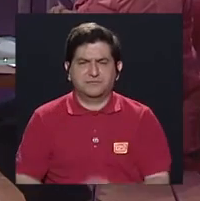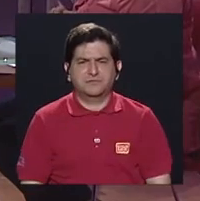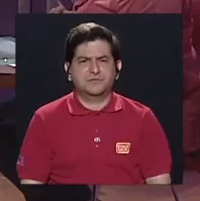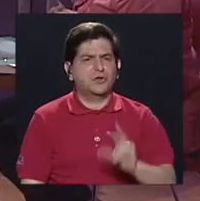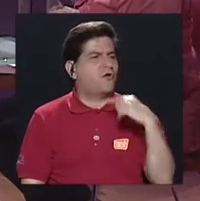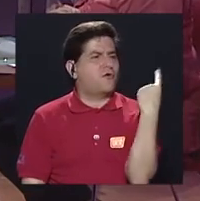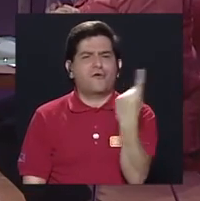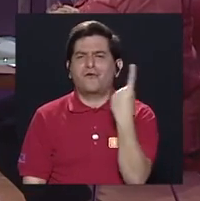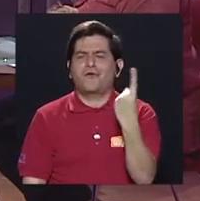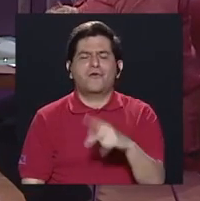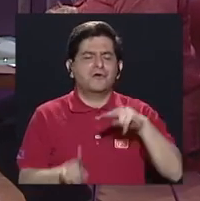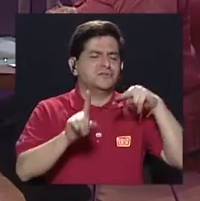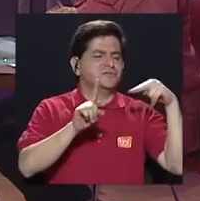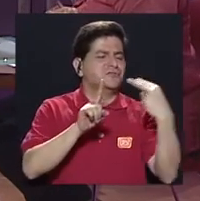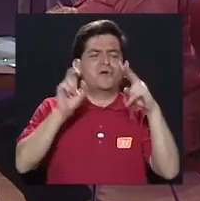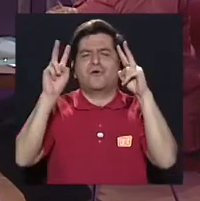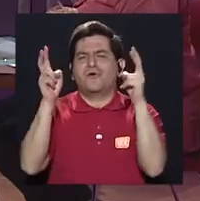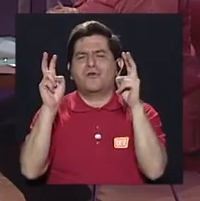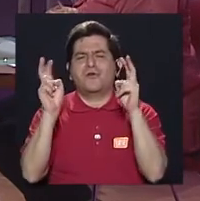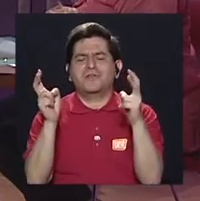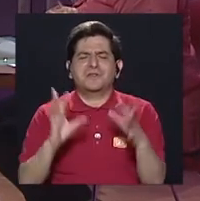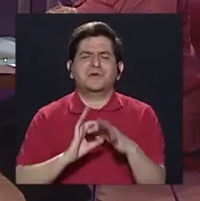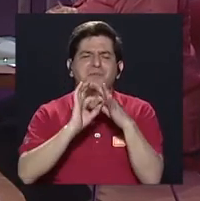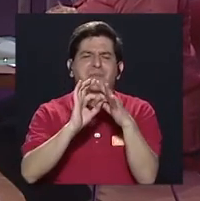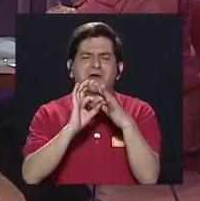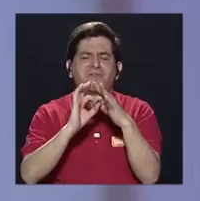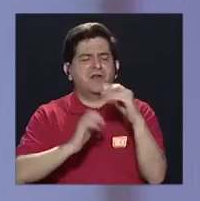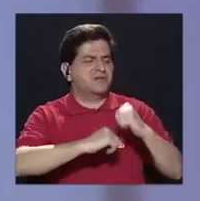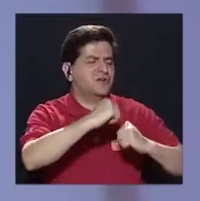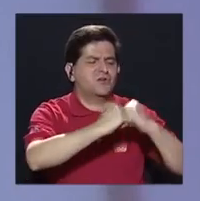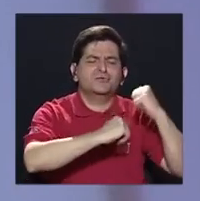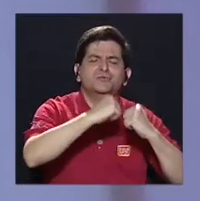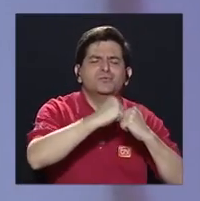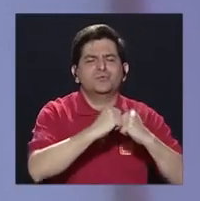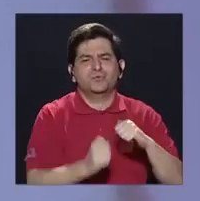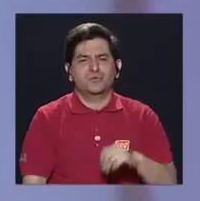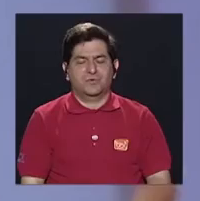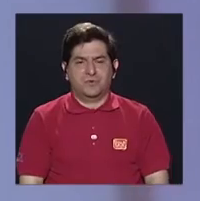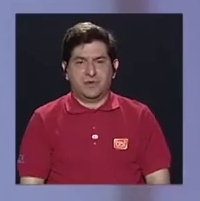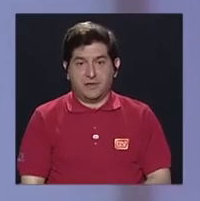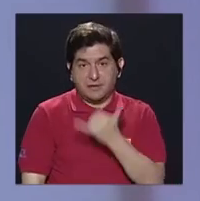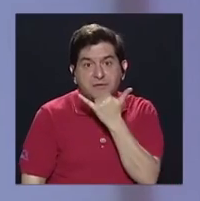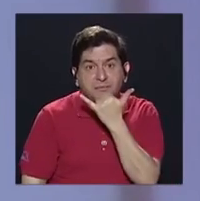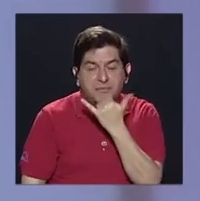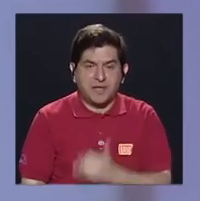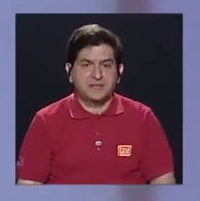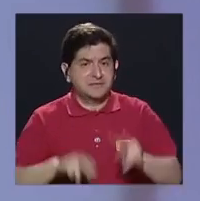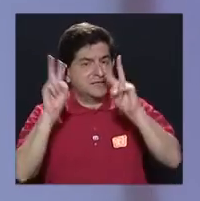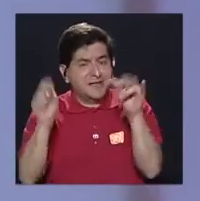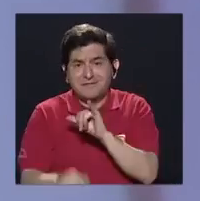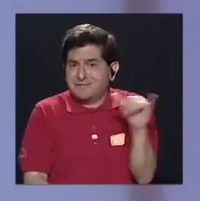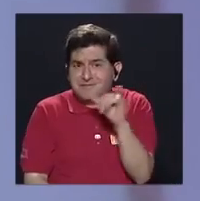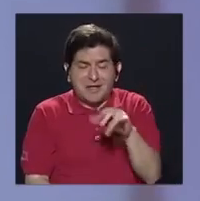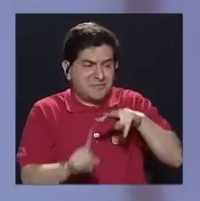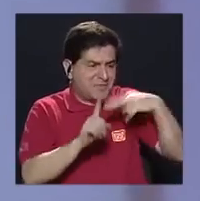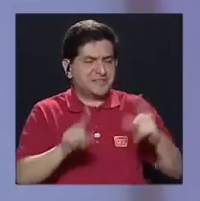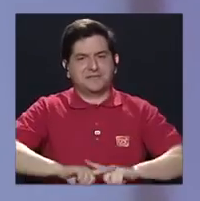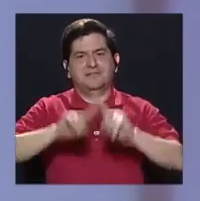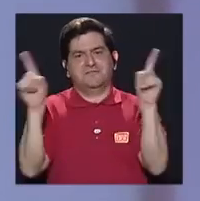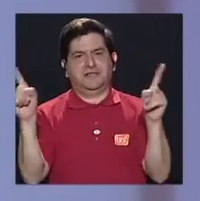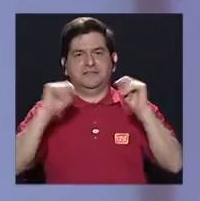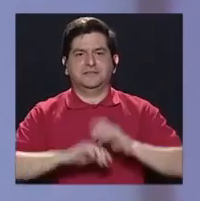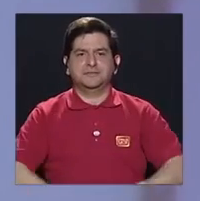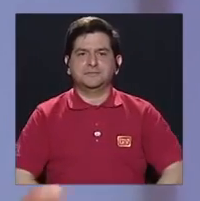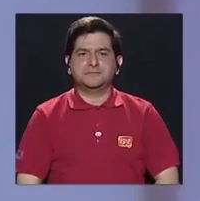no es solo que si se enfocan a ciertos temas más relacionados con infraestructura, o es que los mismos temas los enfocamos diferente.